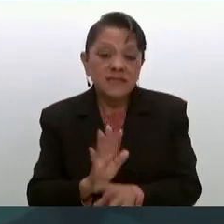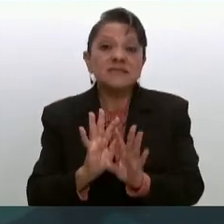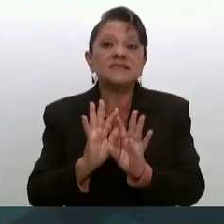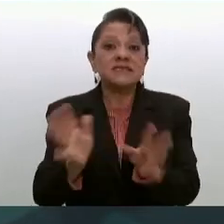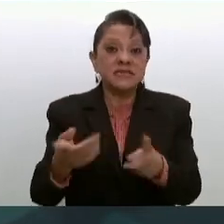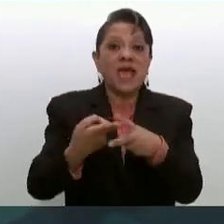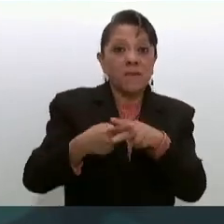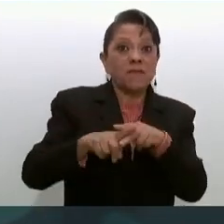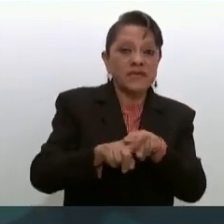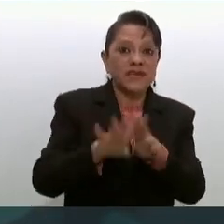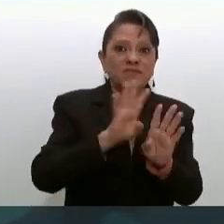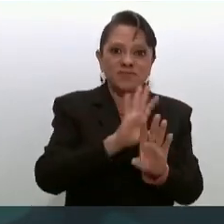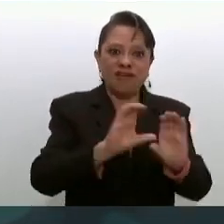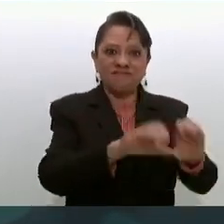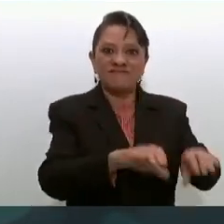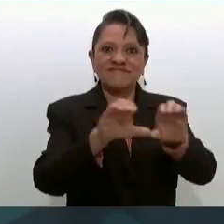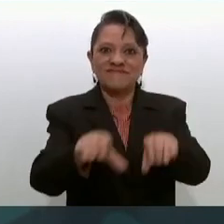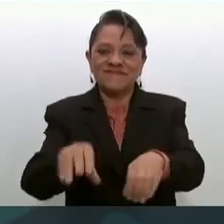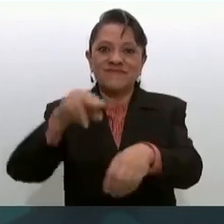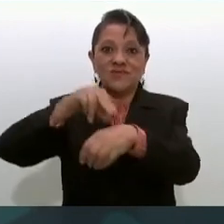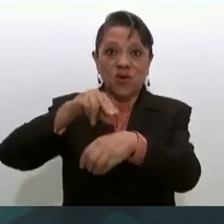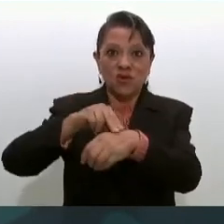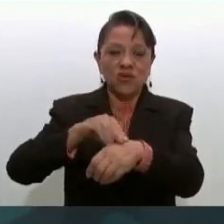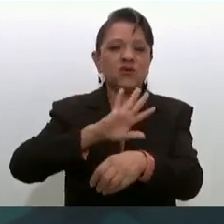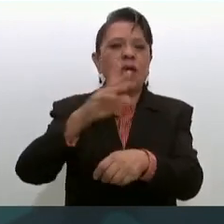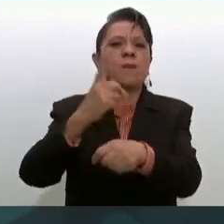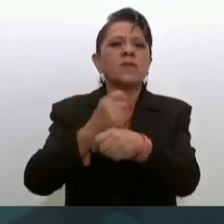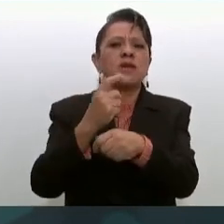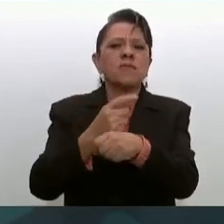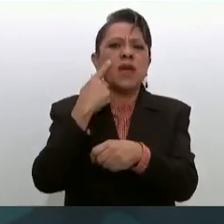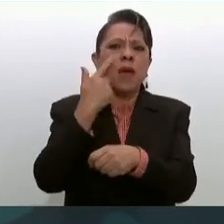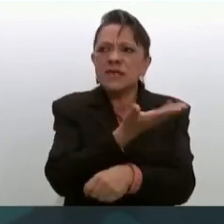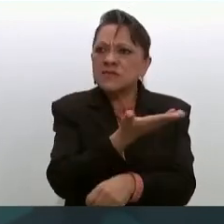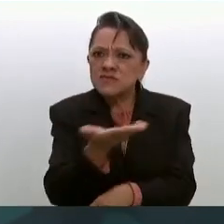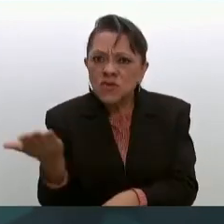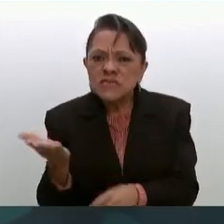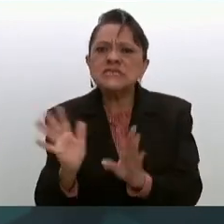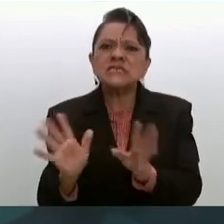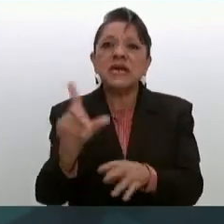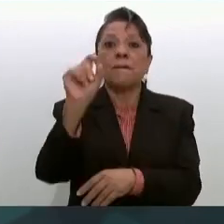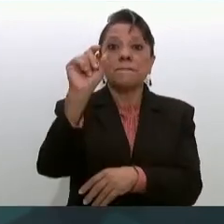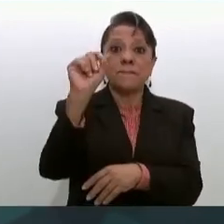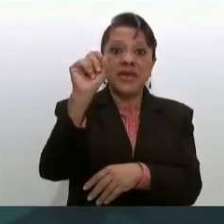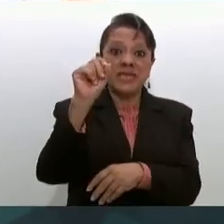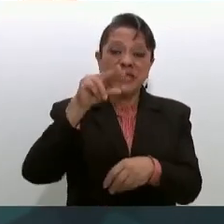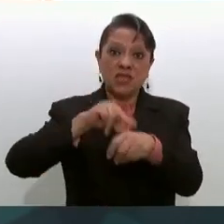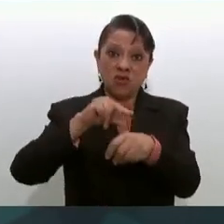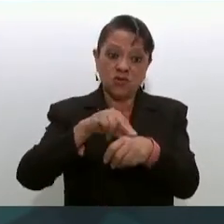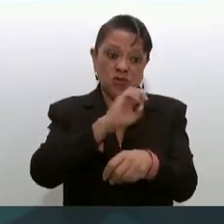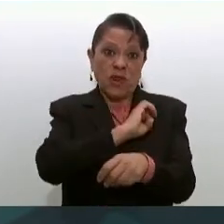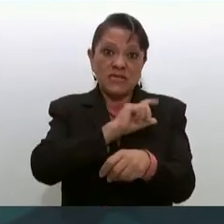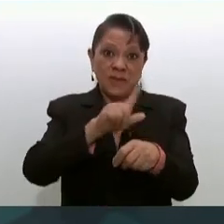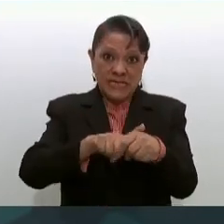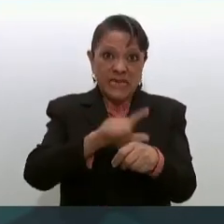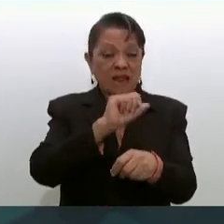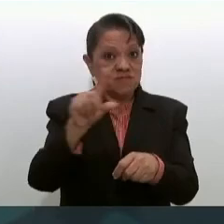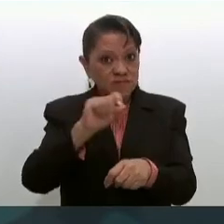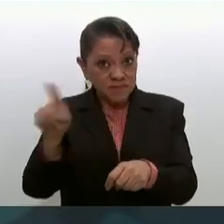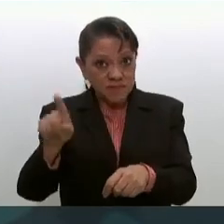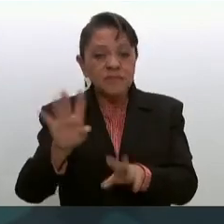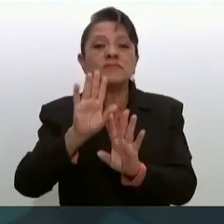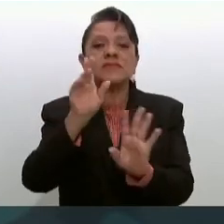que ya empezamos a cubrir. En las primeras convocatorias cubrimos ya 20 plazas de médicos especialistas. Están llegando también